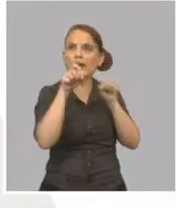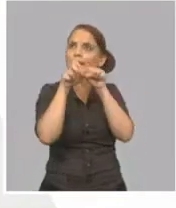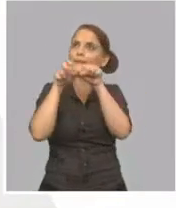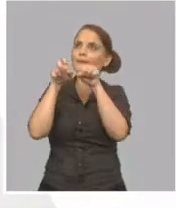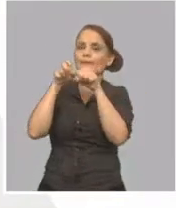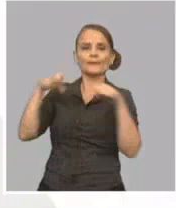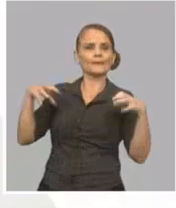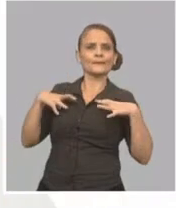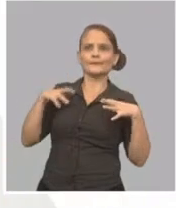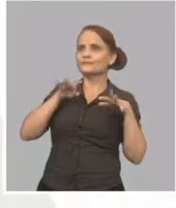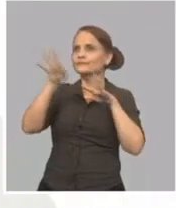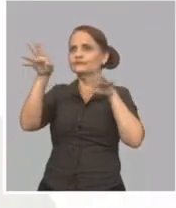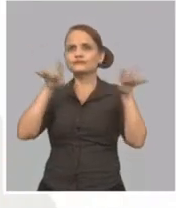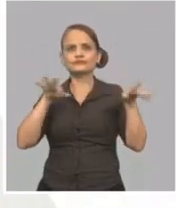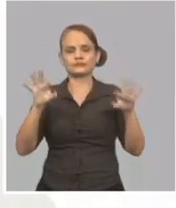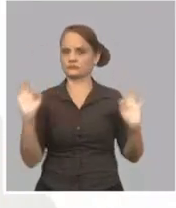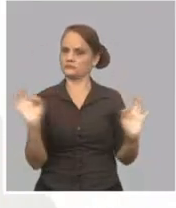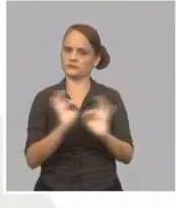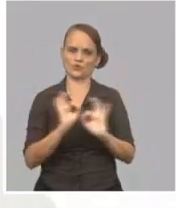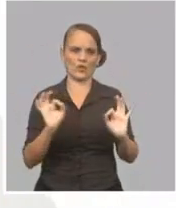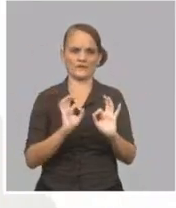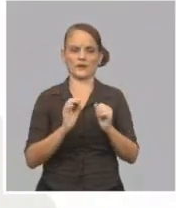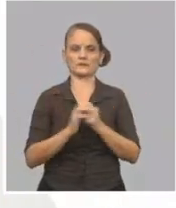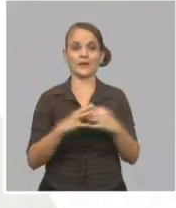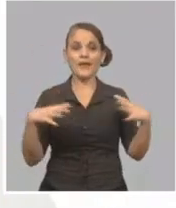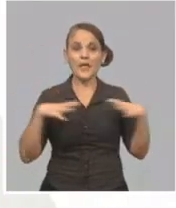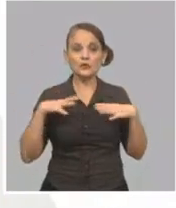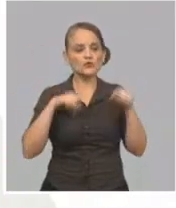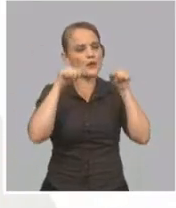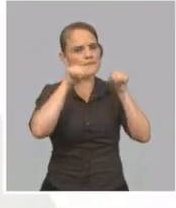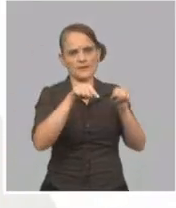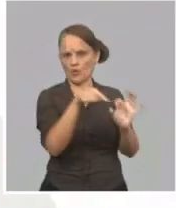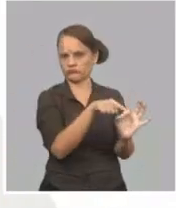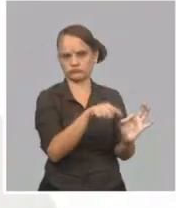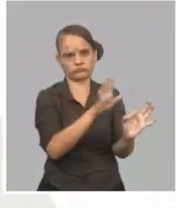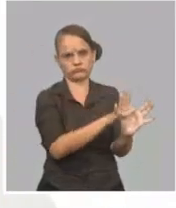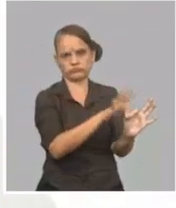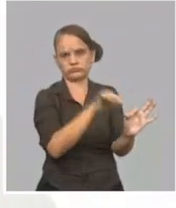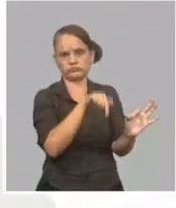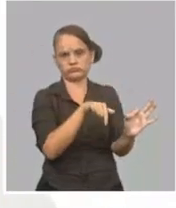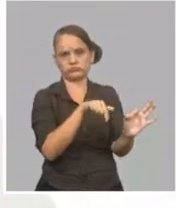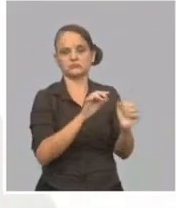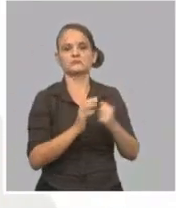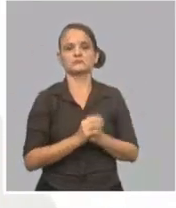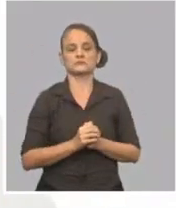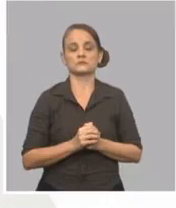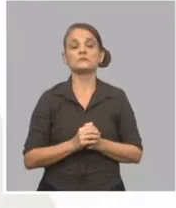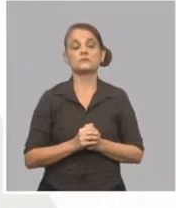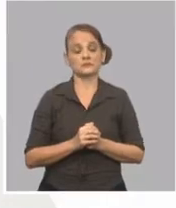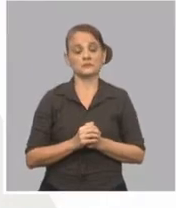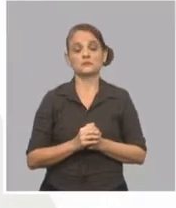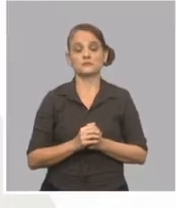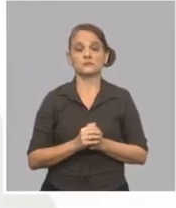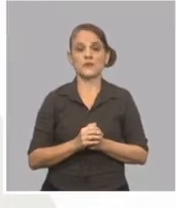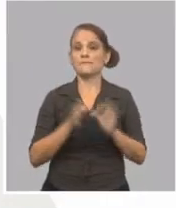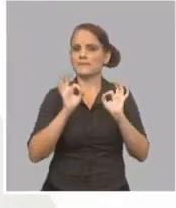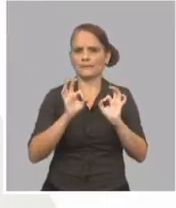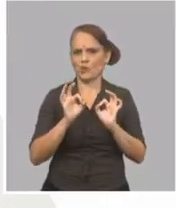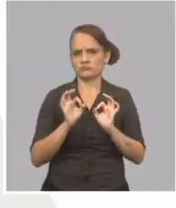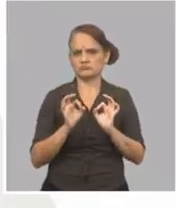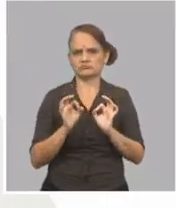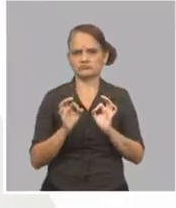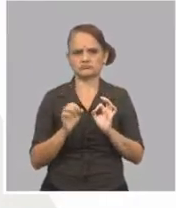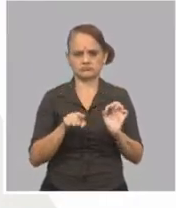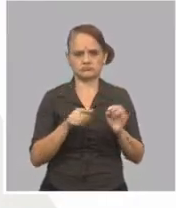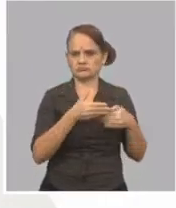excursiones solo en los Cayo donde se encuentran alojados. Hay que decir que esto se ha hecho durante esta etapa,